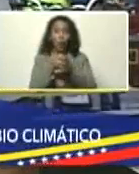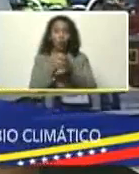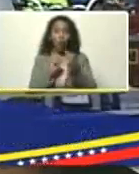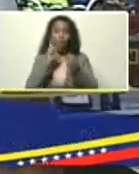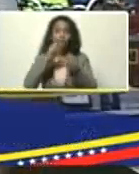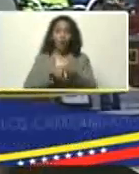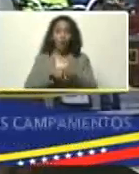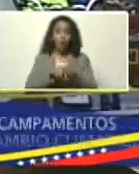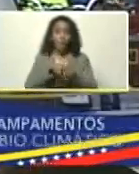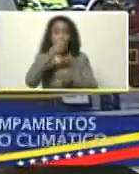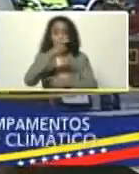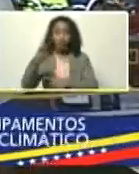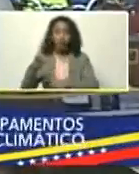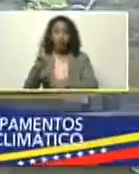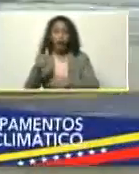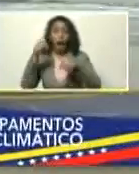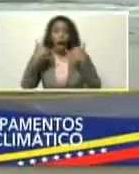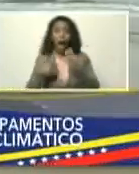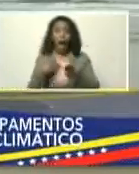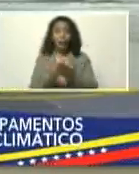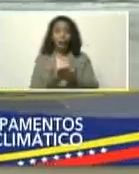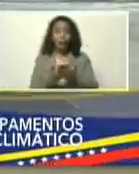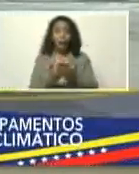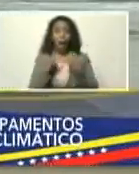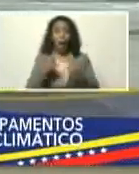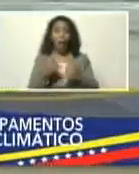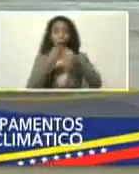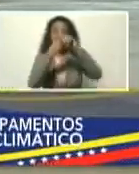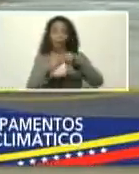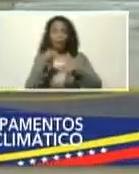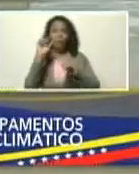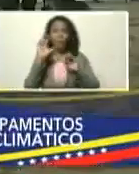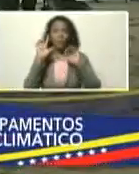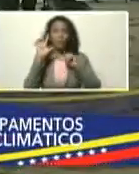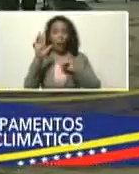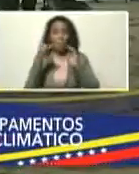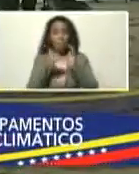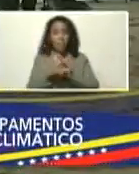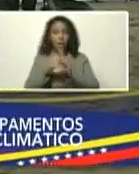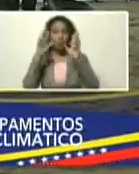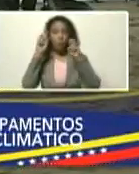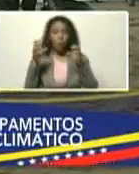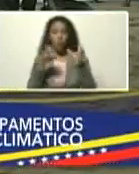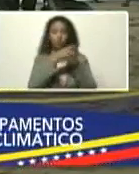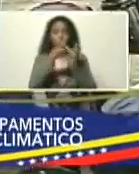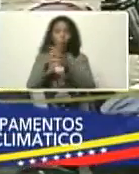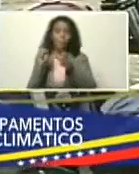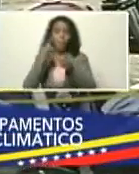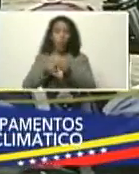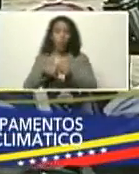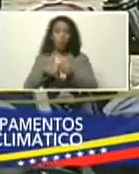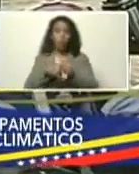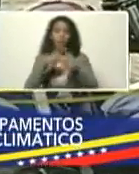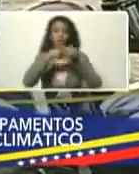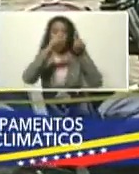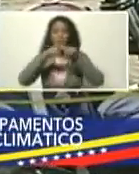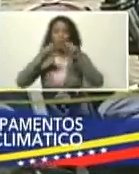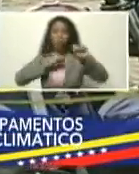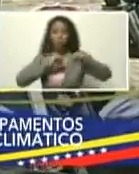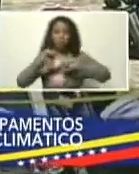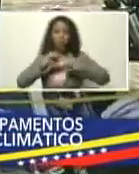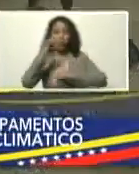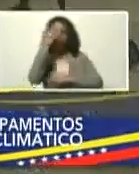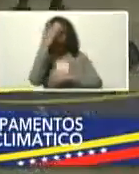se han sumado, 3 mil nuevos brigadistas, contra el cambio climático, hemos incorporado, diferentes acciones, desde